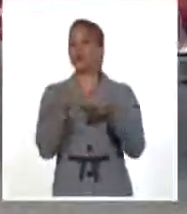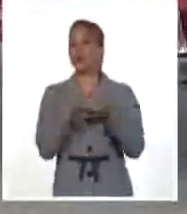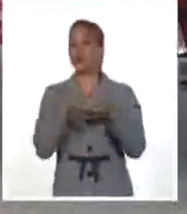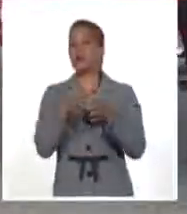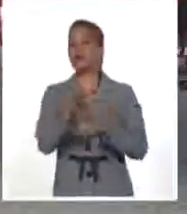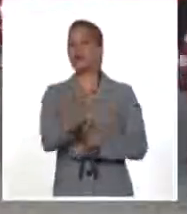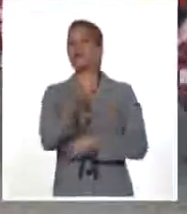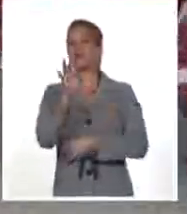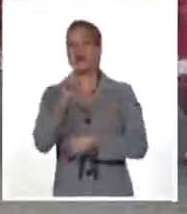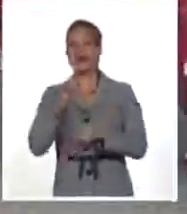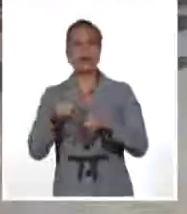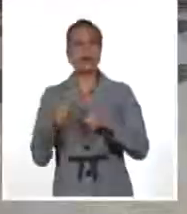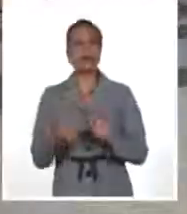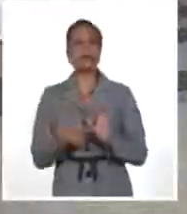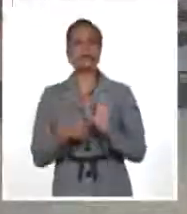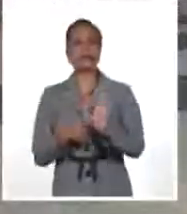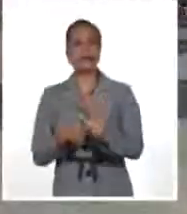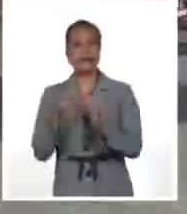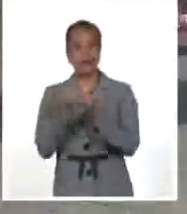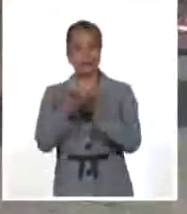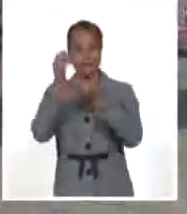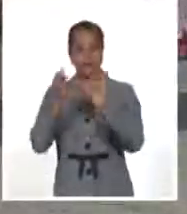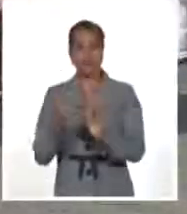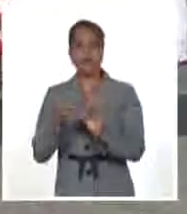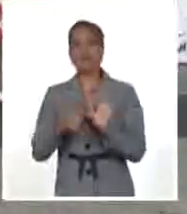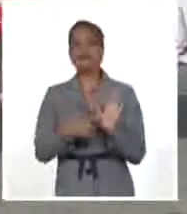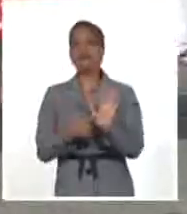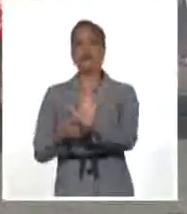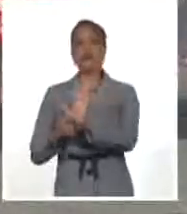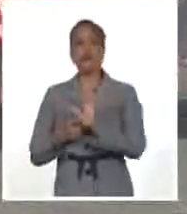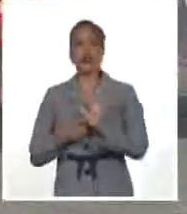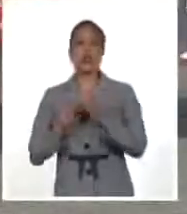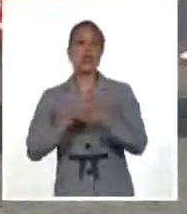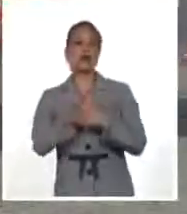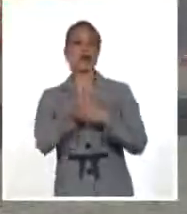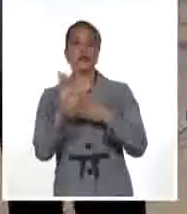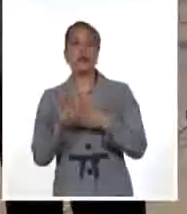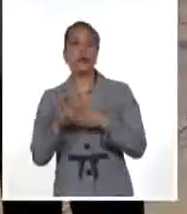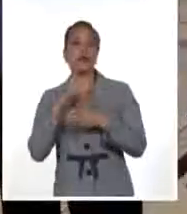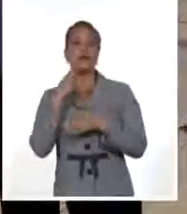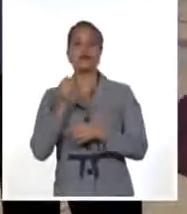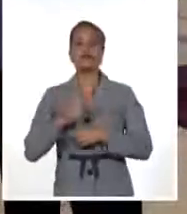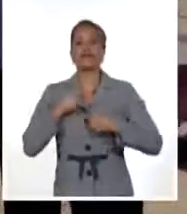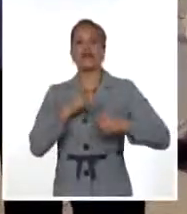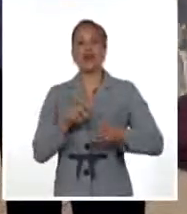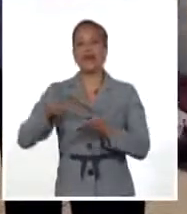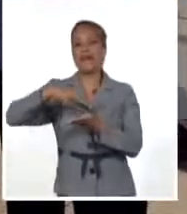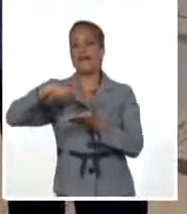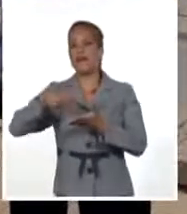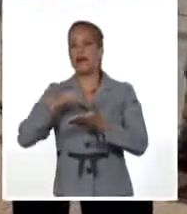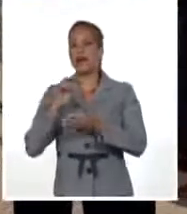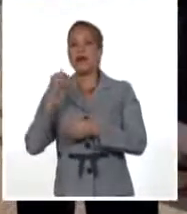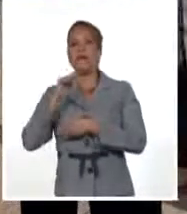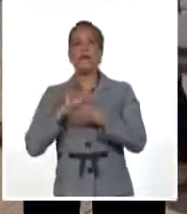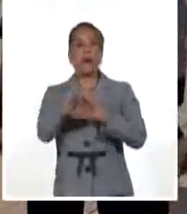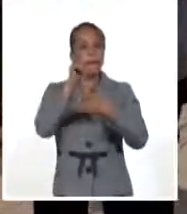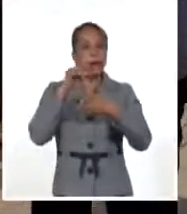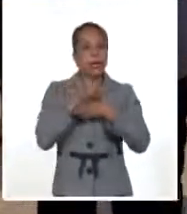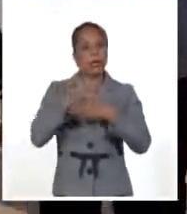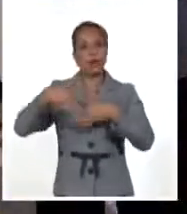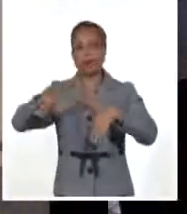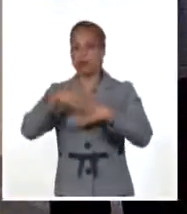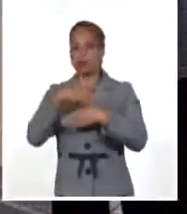elegidos para presentar oficialmente la muestra de las piezas a gran escala por todo el malecón hasta el Parque Antonio